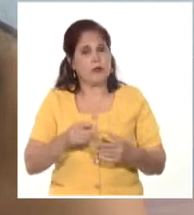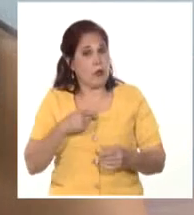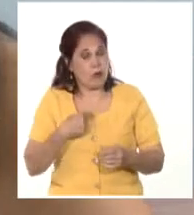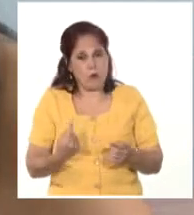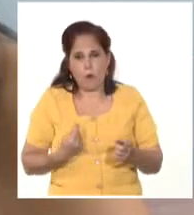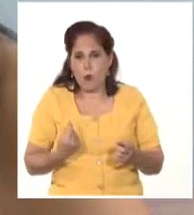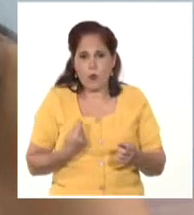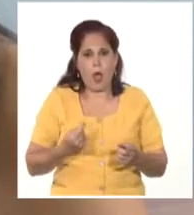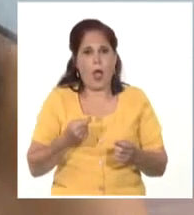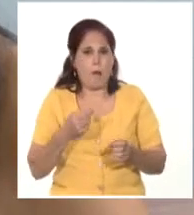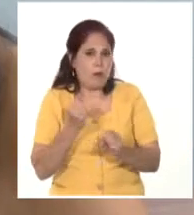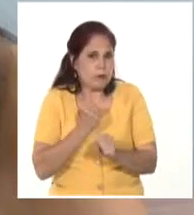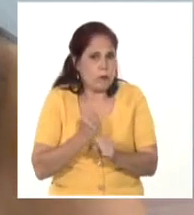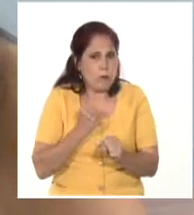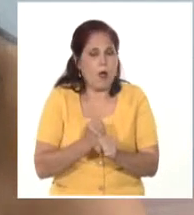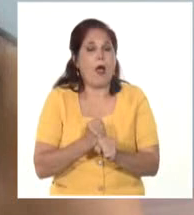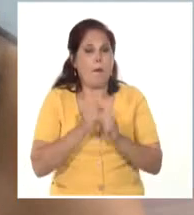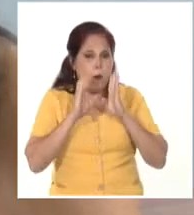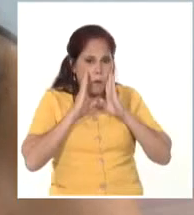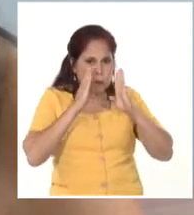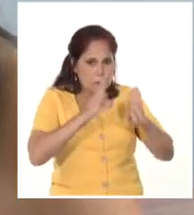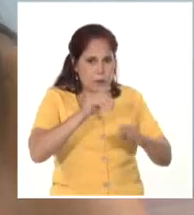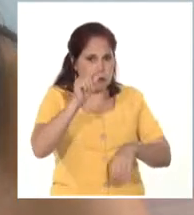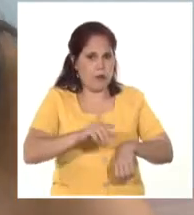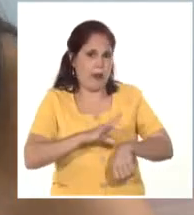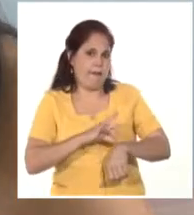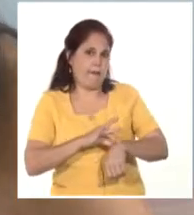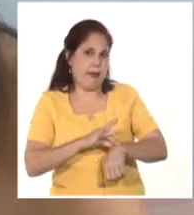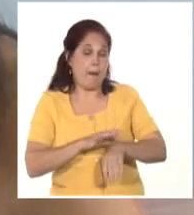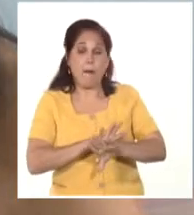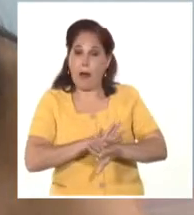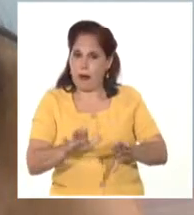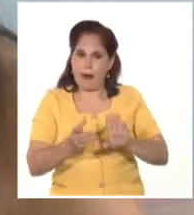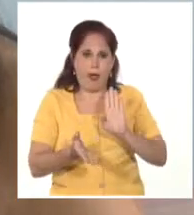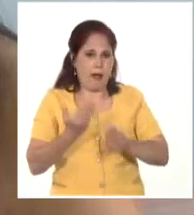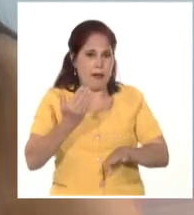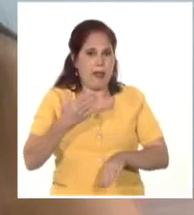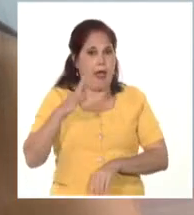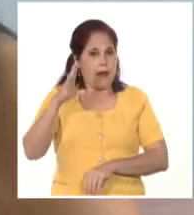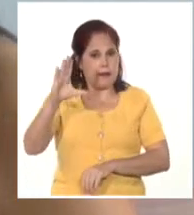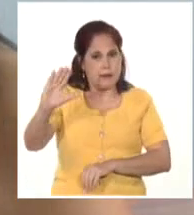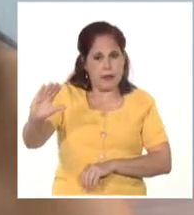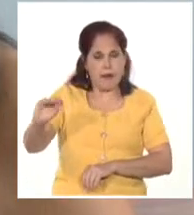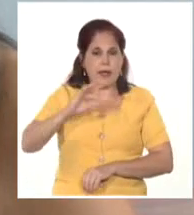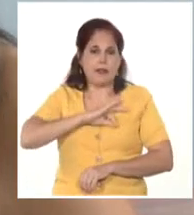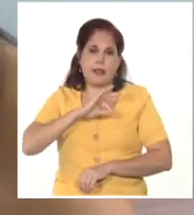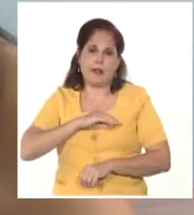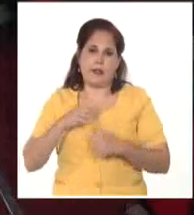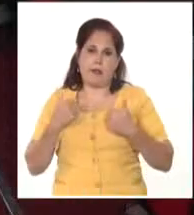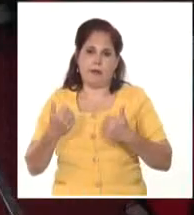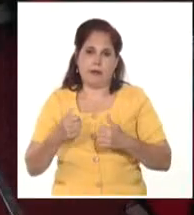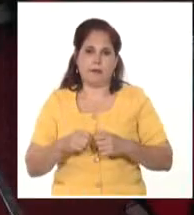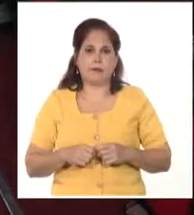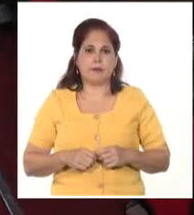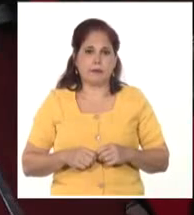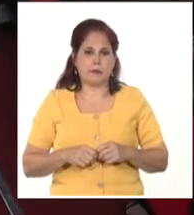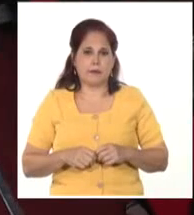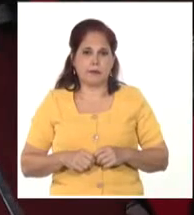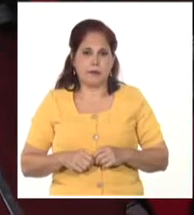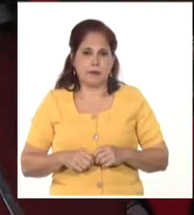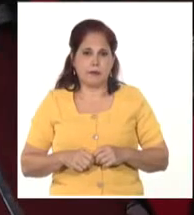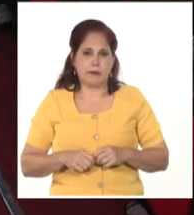y el empeño lo damos todos los días para que pueda avanzar y que no haya ningún problema. A